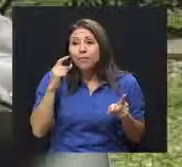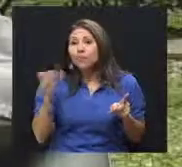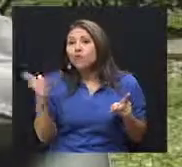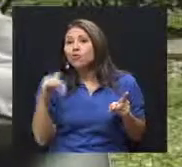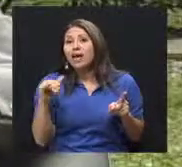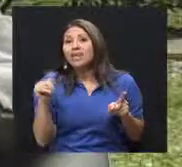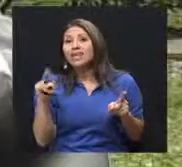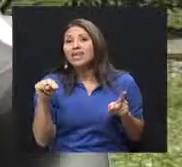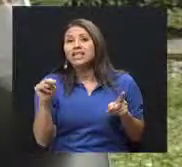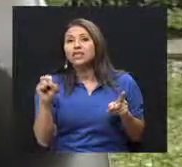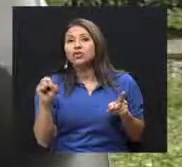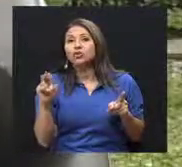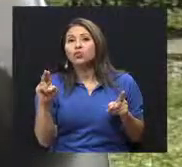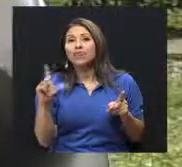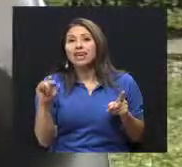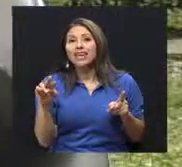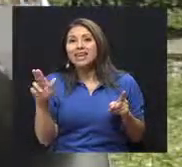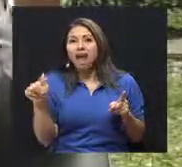insulina que entre.